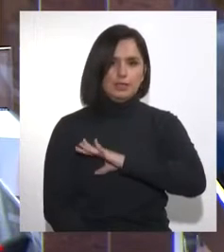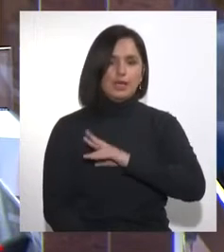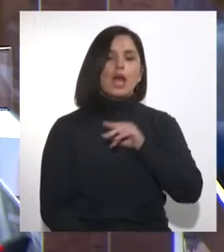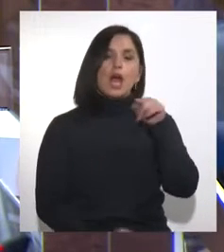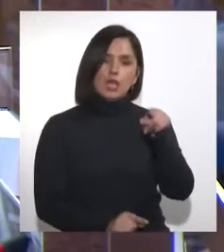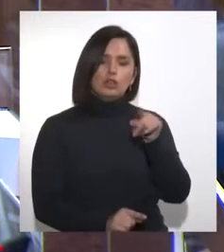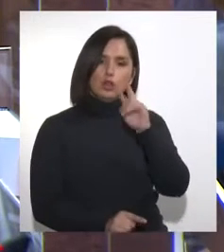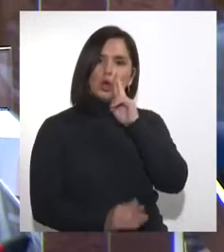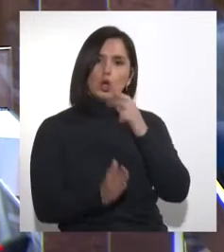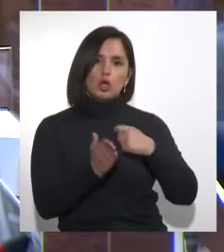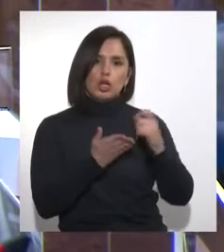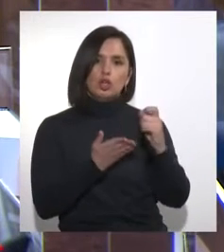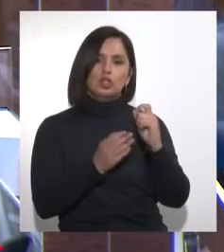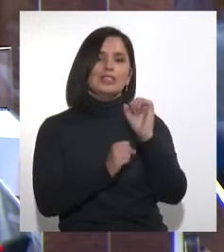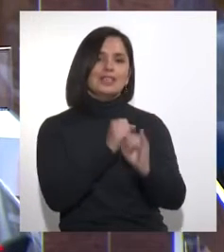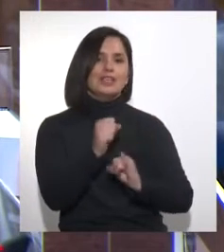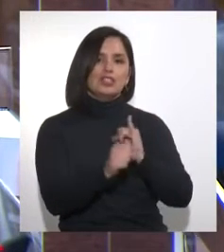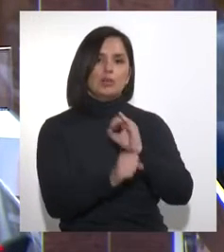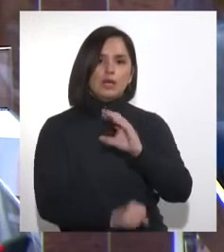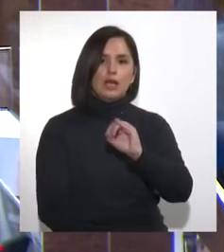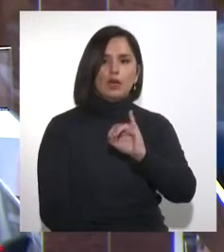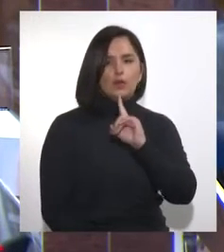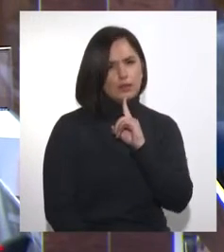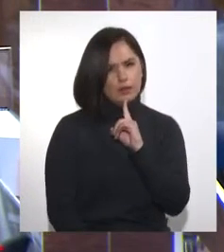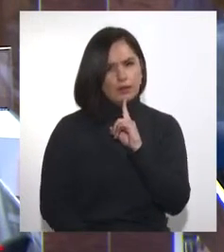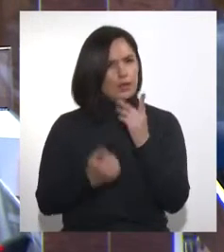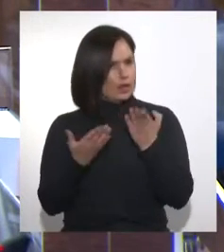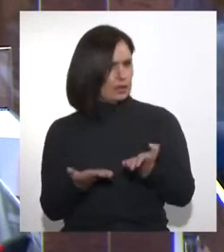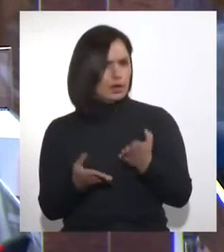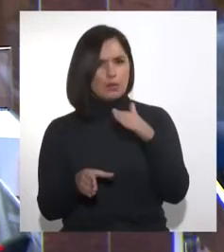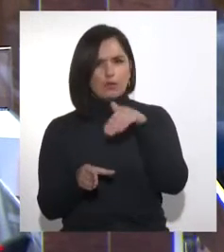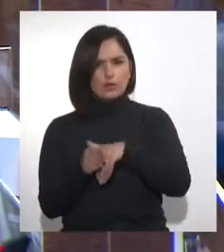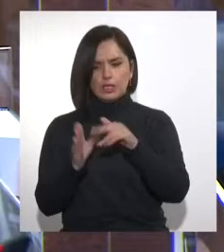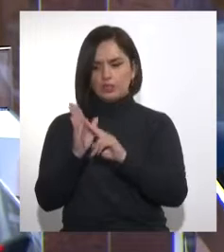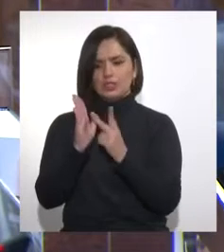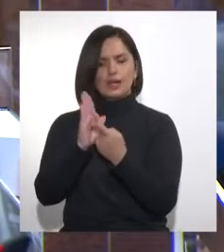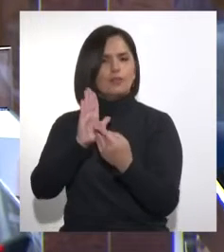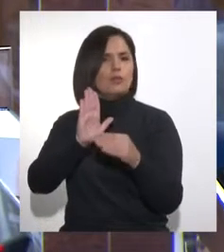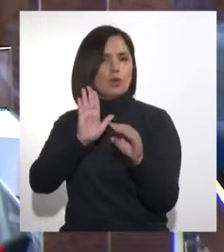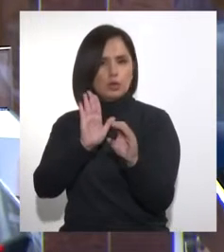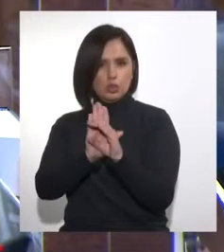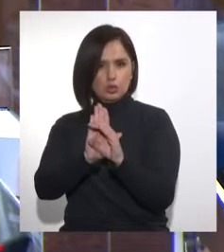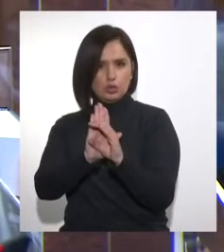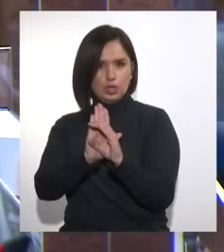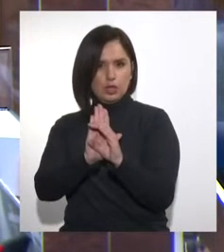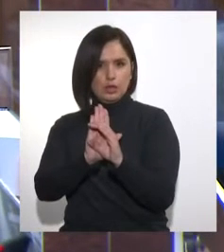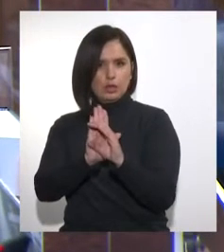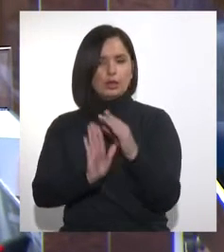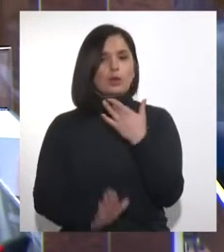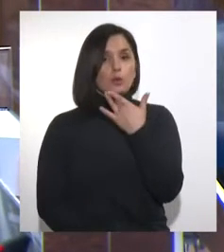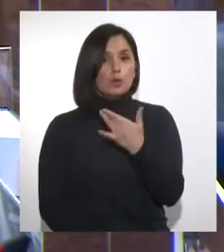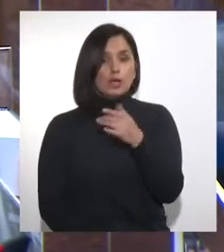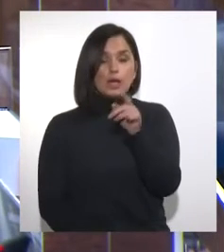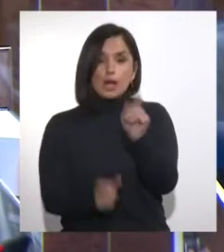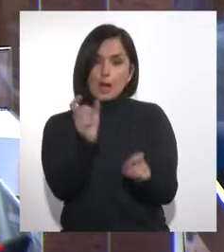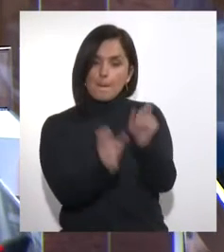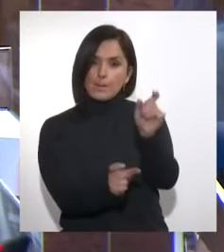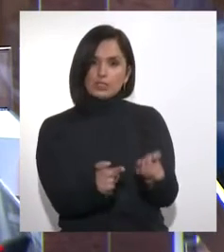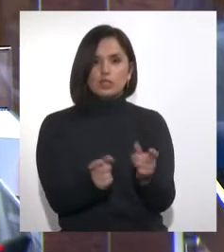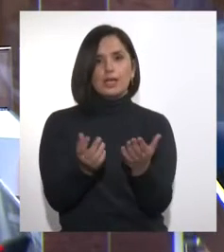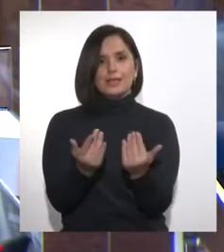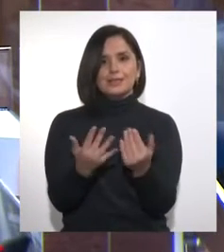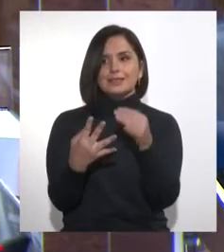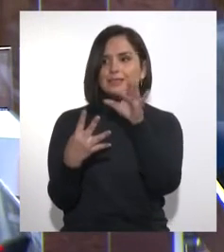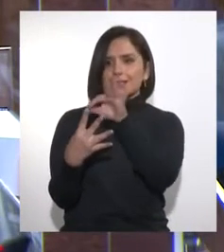a nivel planetario. Estamos votando esta reforma constitucional porque la gente necesita